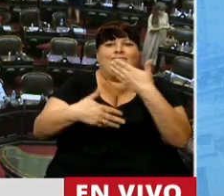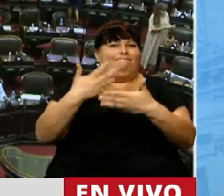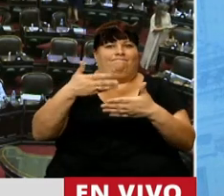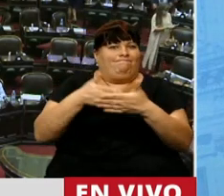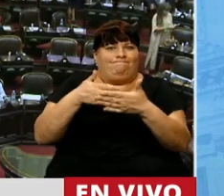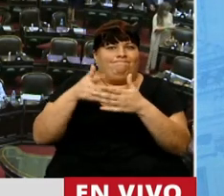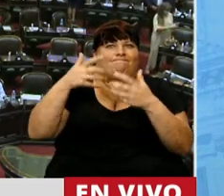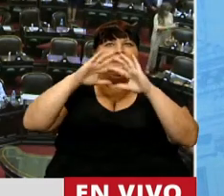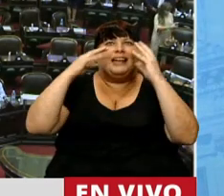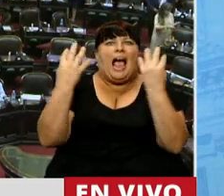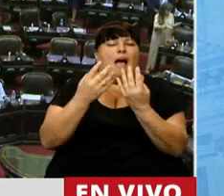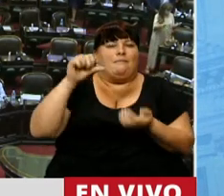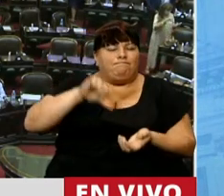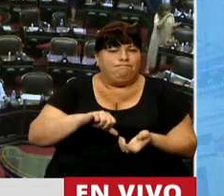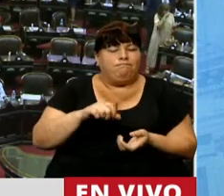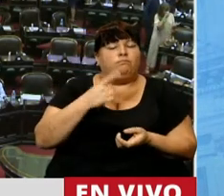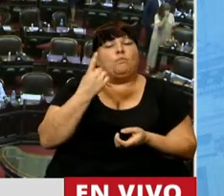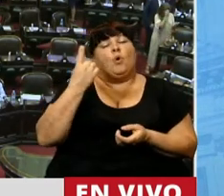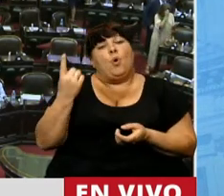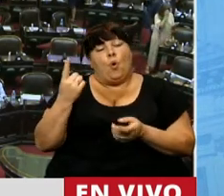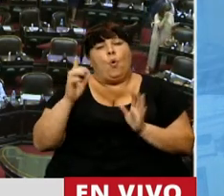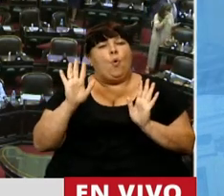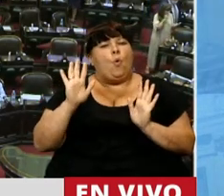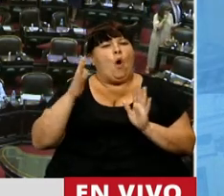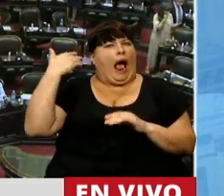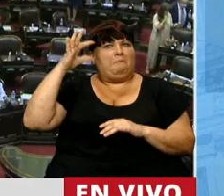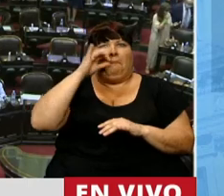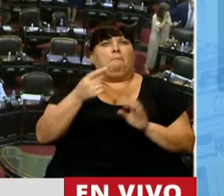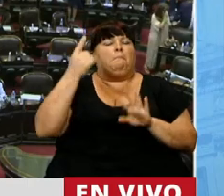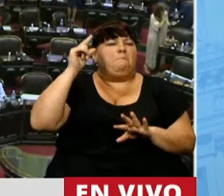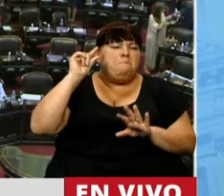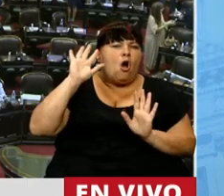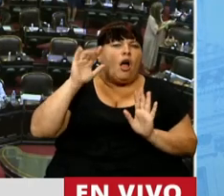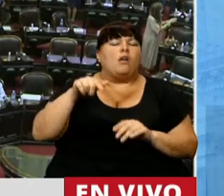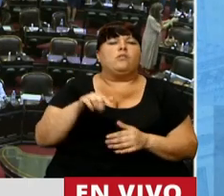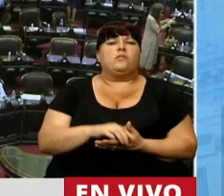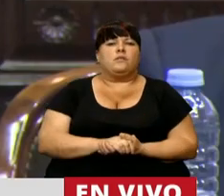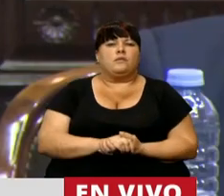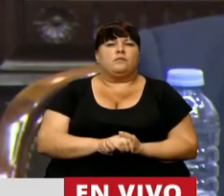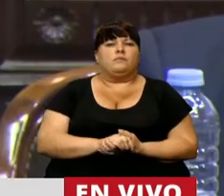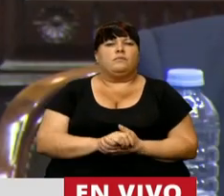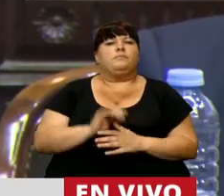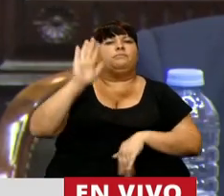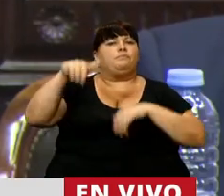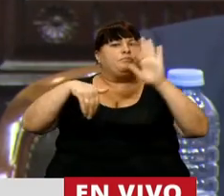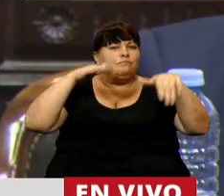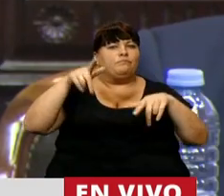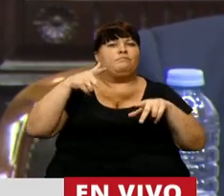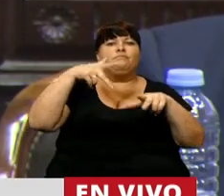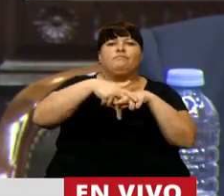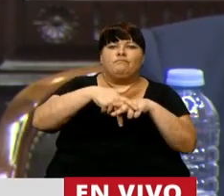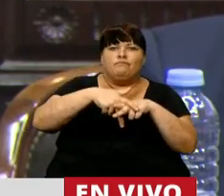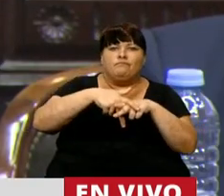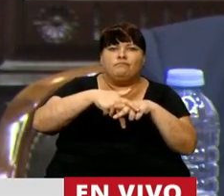funcionamiento de la Cámara, y una cosa con muy pocos precedentes, que se ha convocado a un cuarto